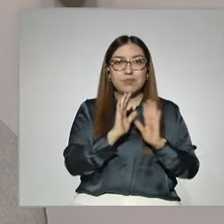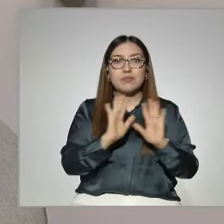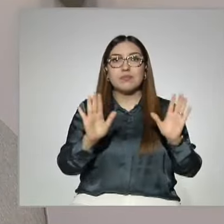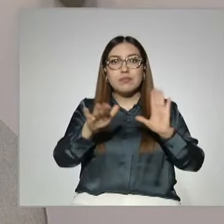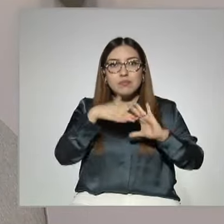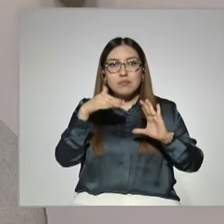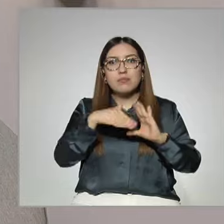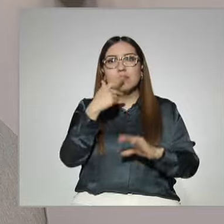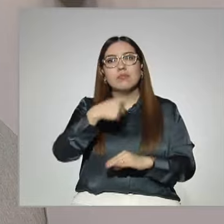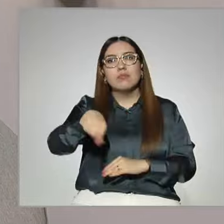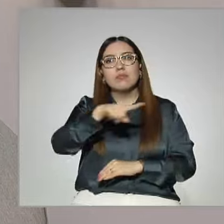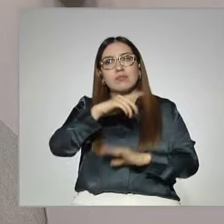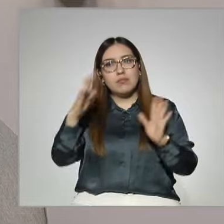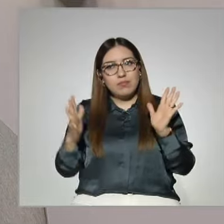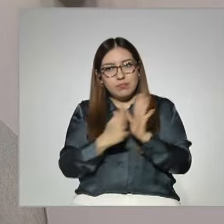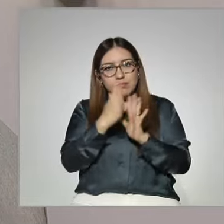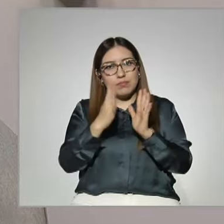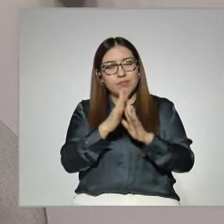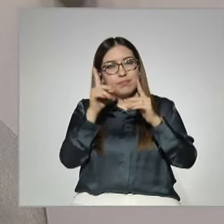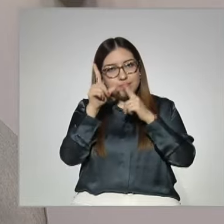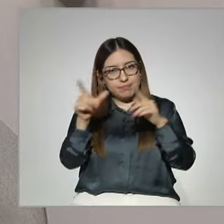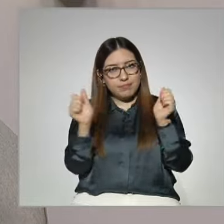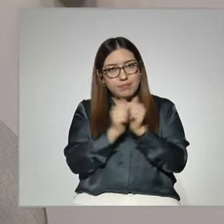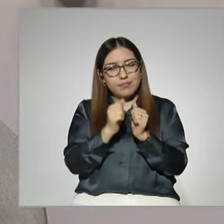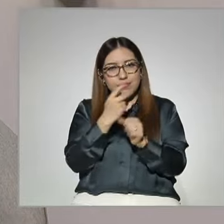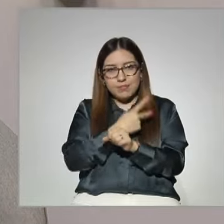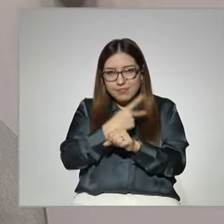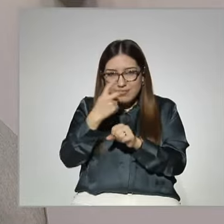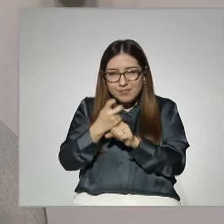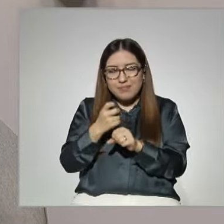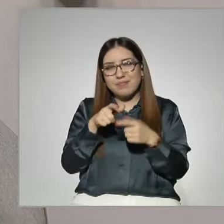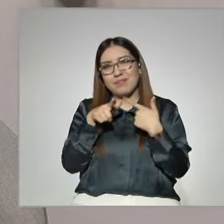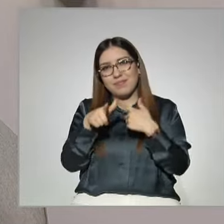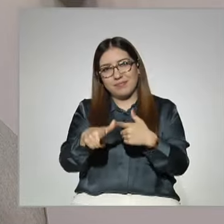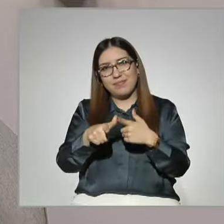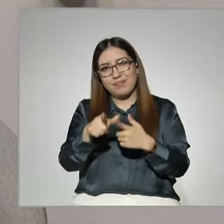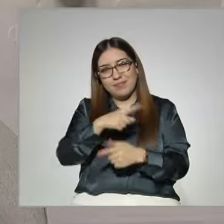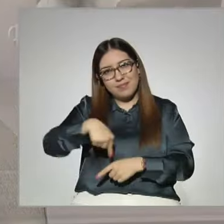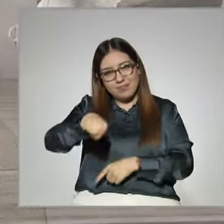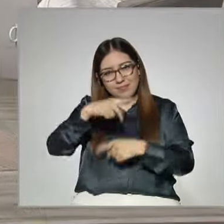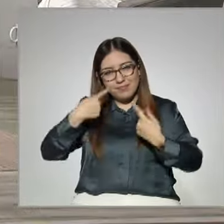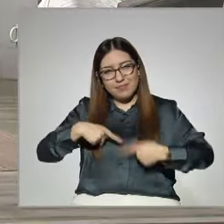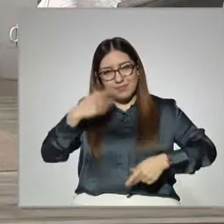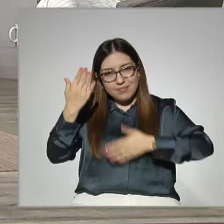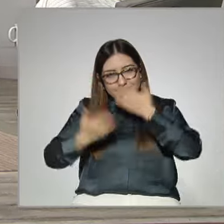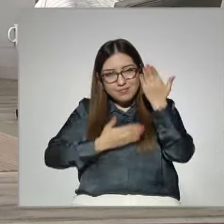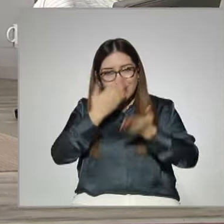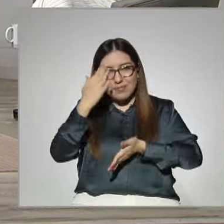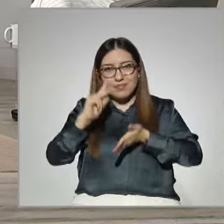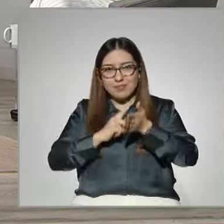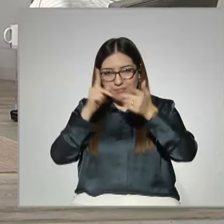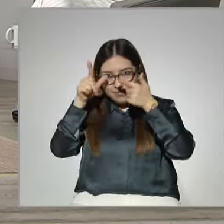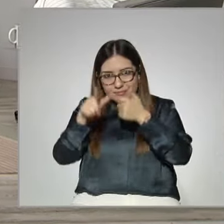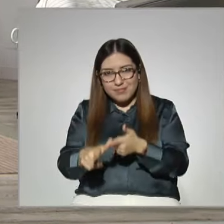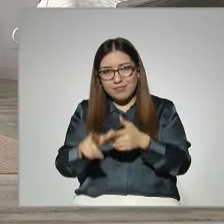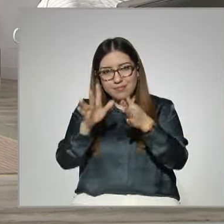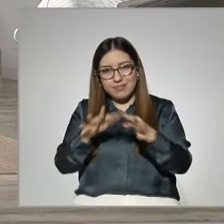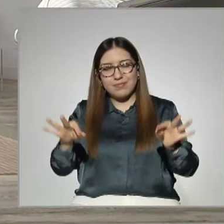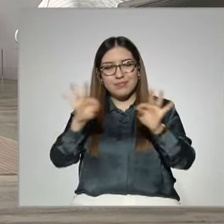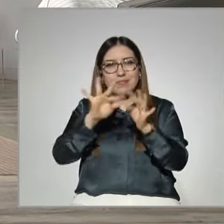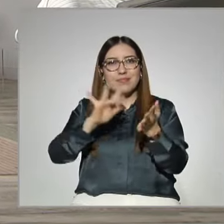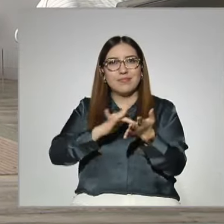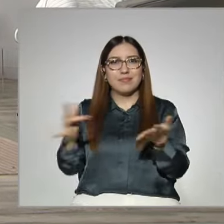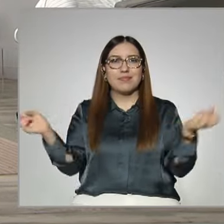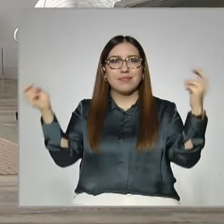participación, quedamos con ella, con su invitación a otros para continuar sus estudios, retomarlos, es muy importante. Gracias,